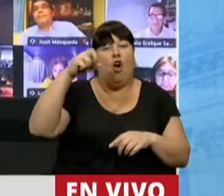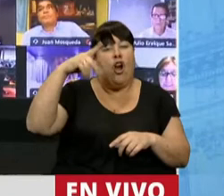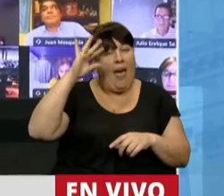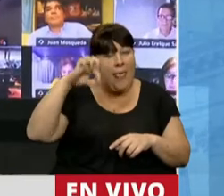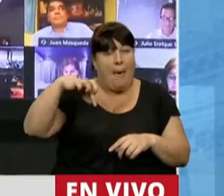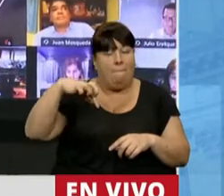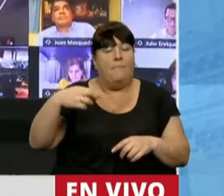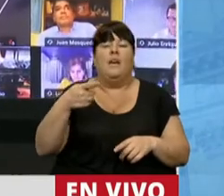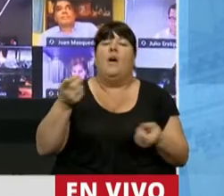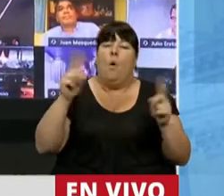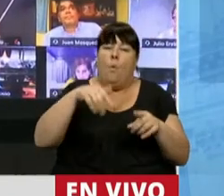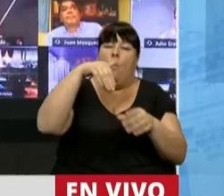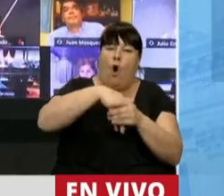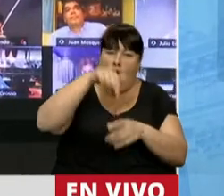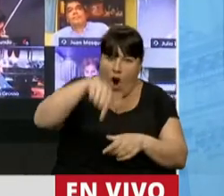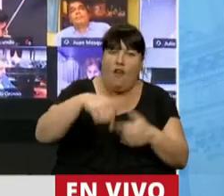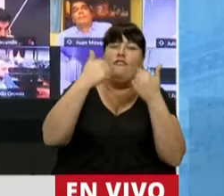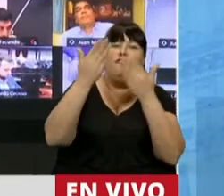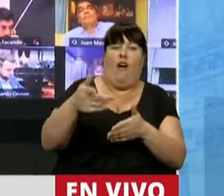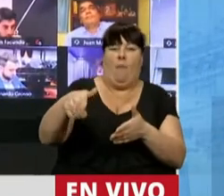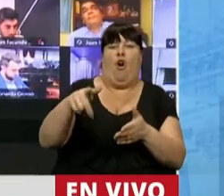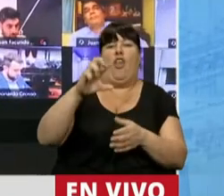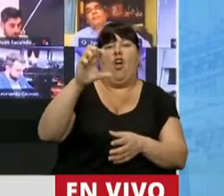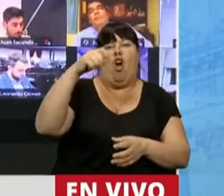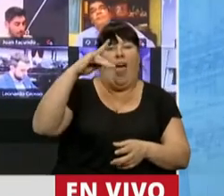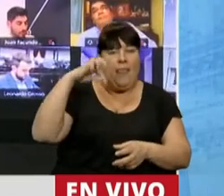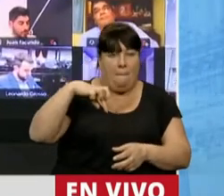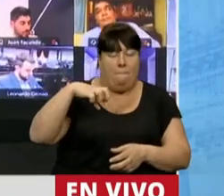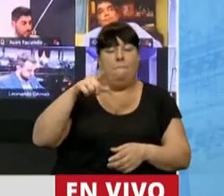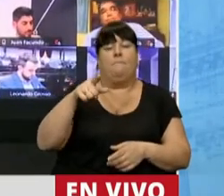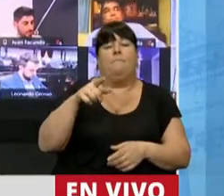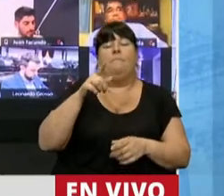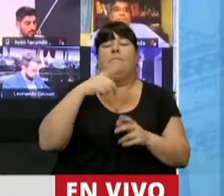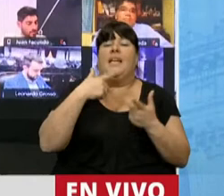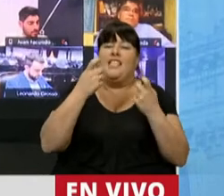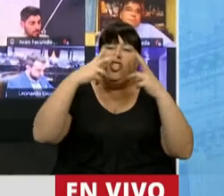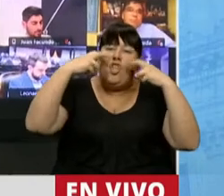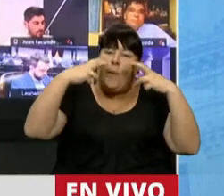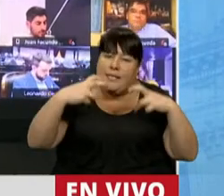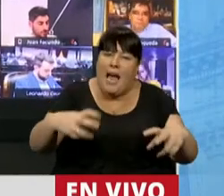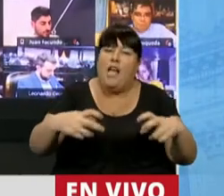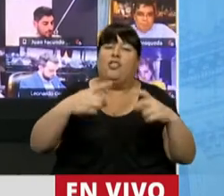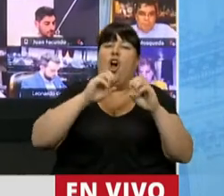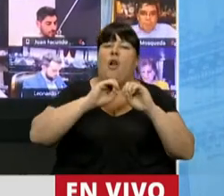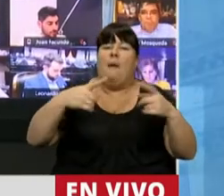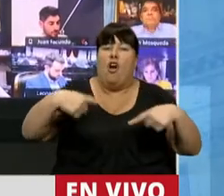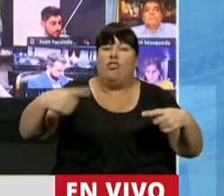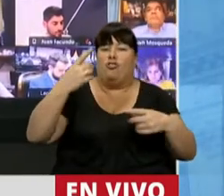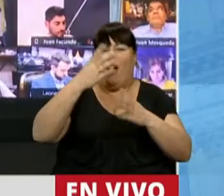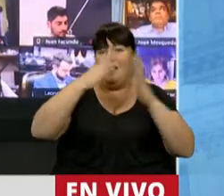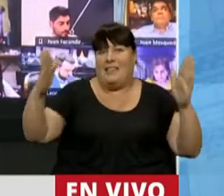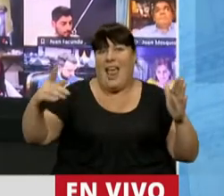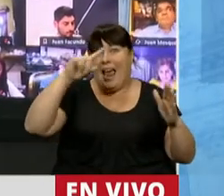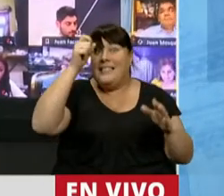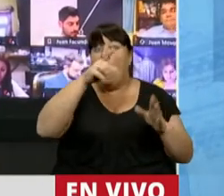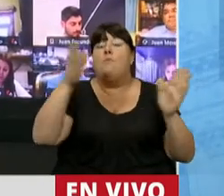se reivindiquen y voten hoy a favor de la CONADEC. Necesitamos investigar los delitos cometidos por el Estado durante